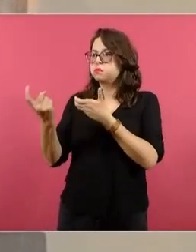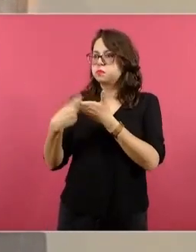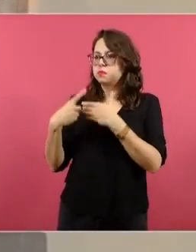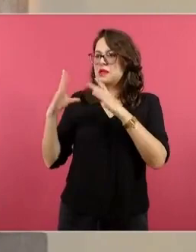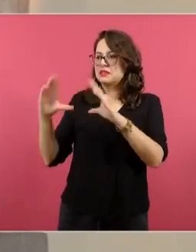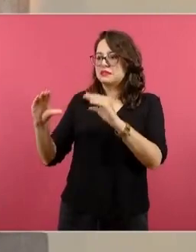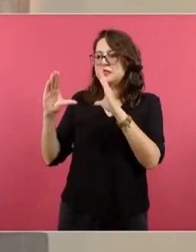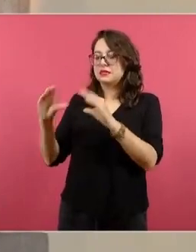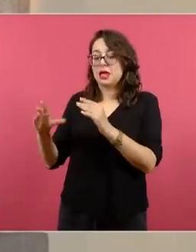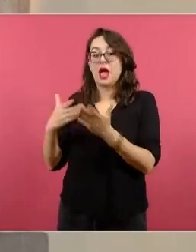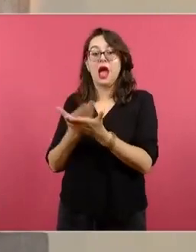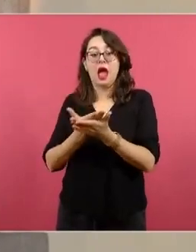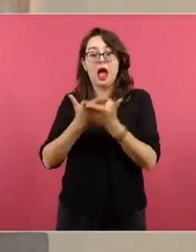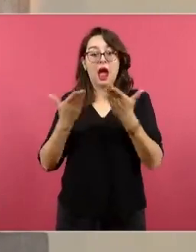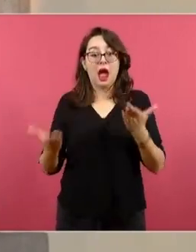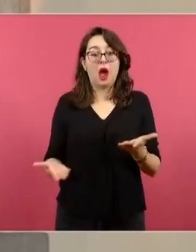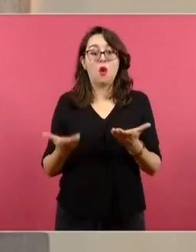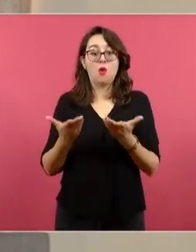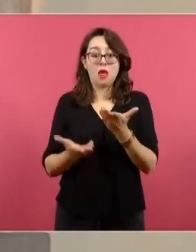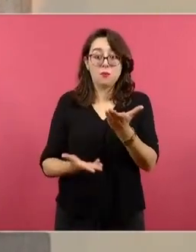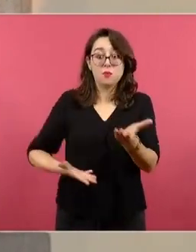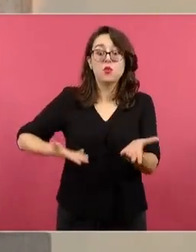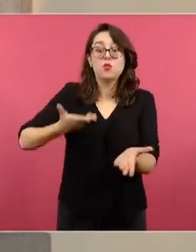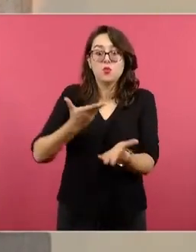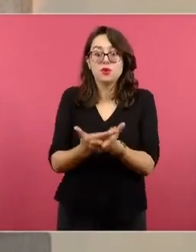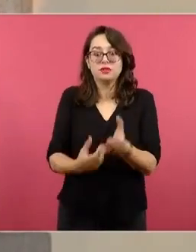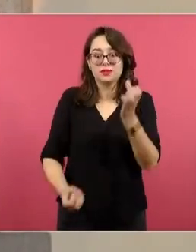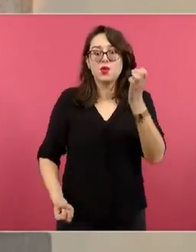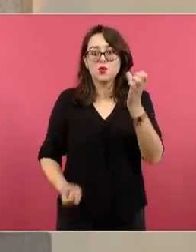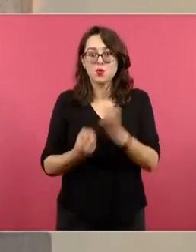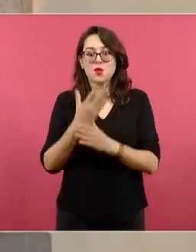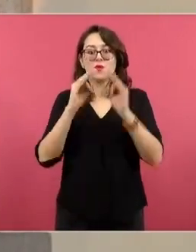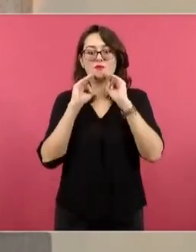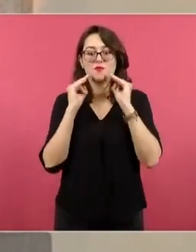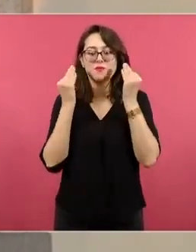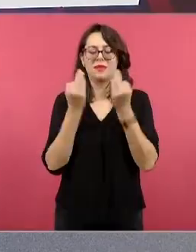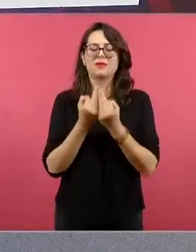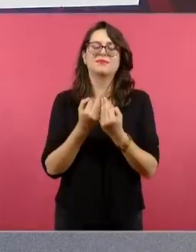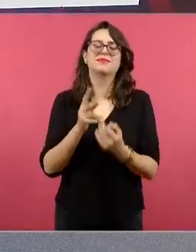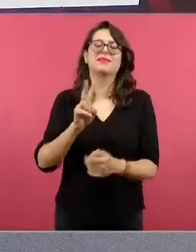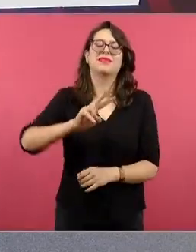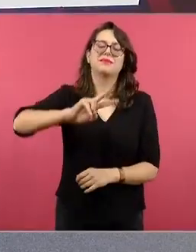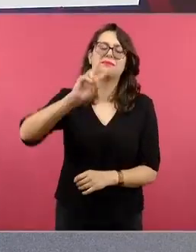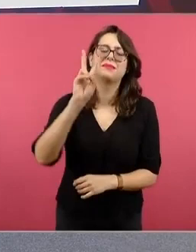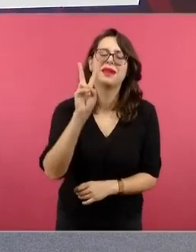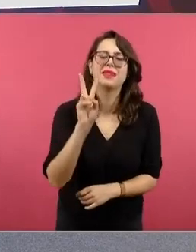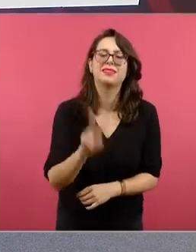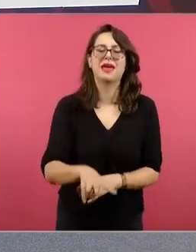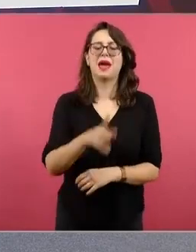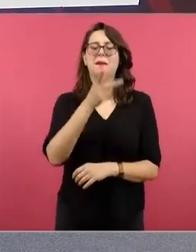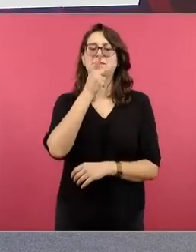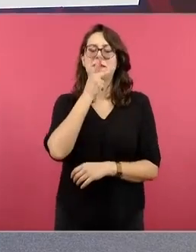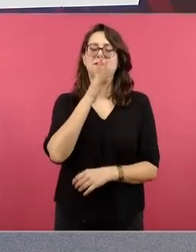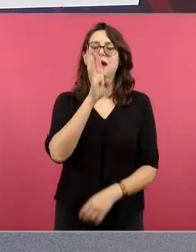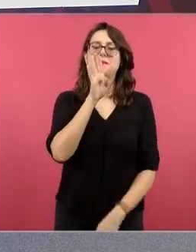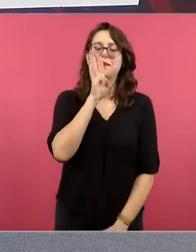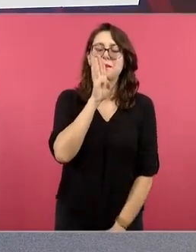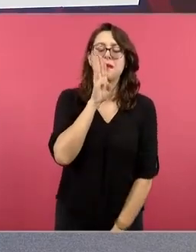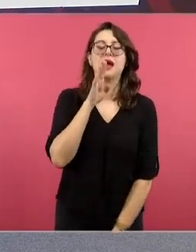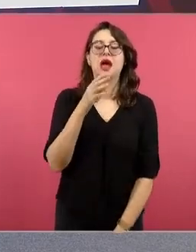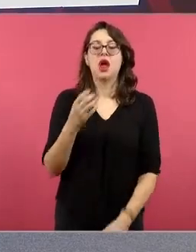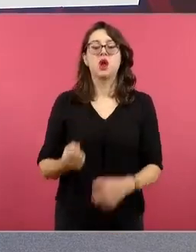Entonces, lo voy a decir con cariño, papás, mamás, de verdad, esta propuesta trae algo muy interesante.